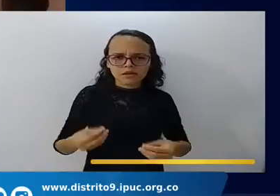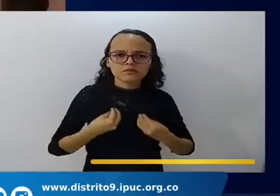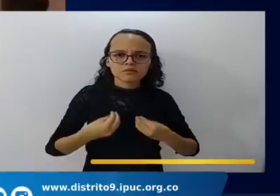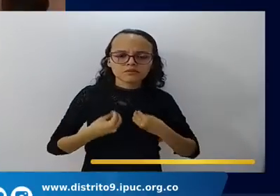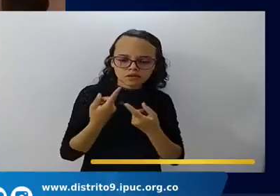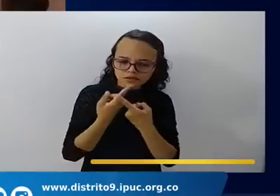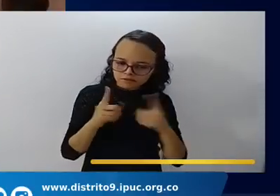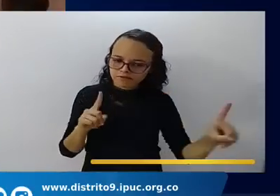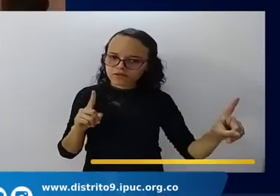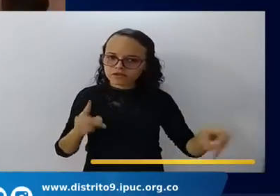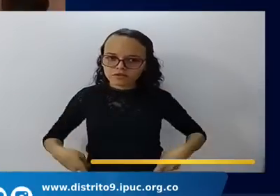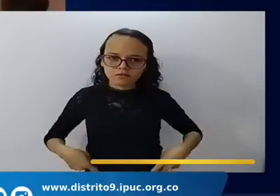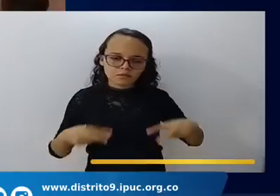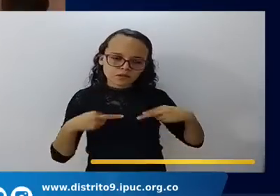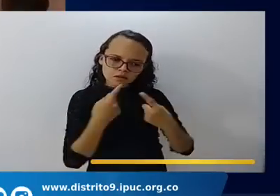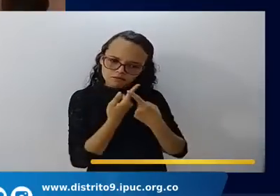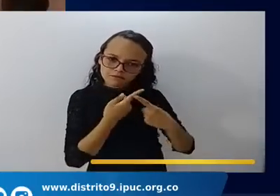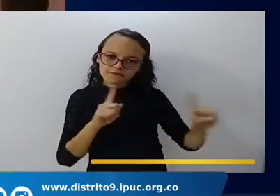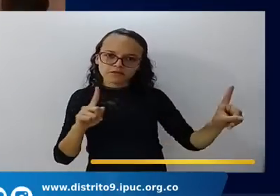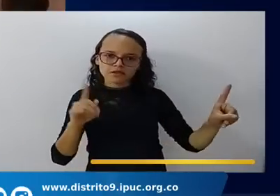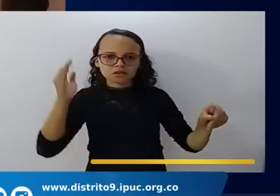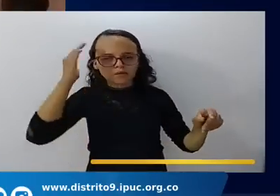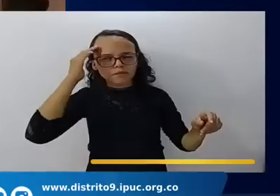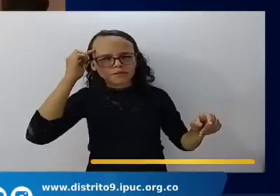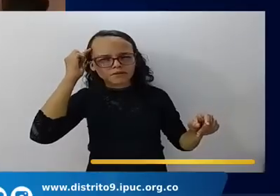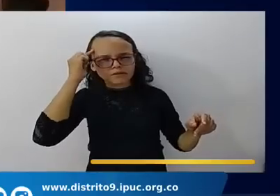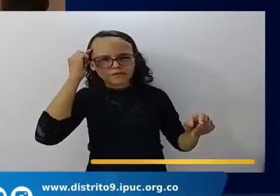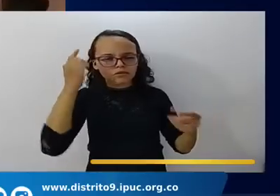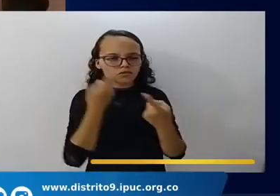vida diferente su pensar diferente